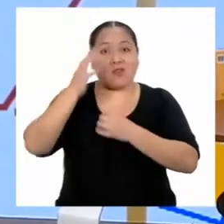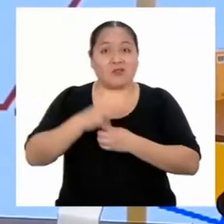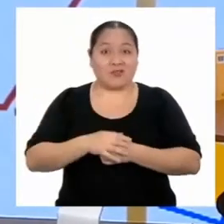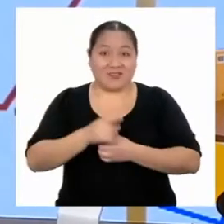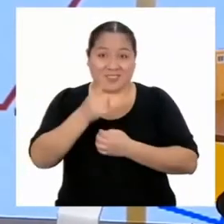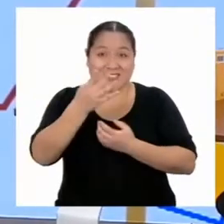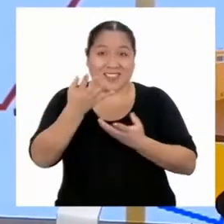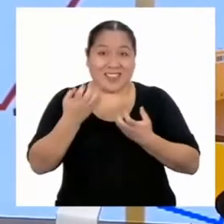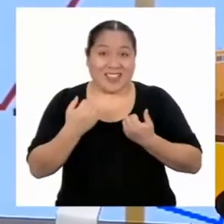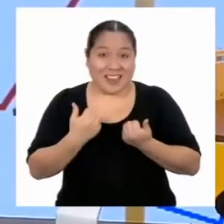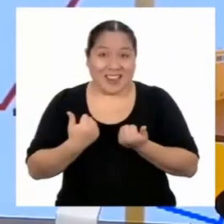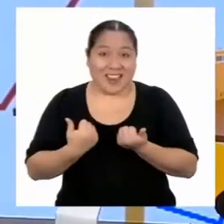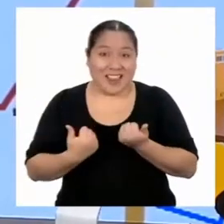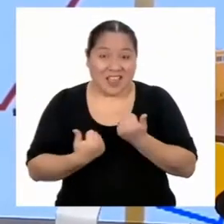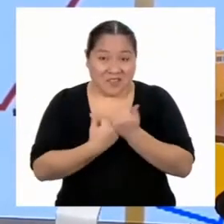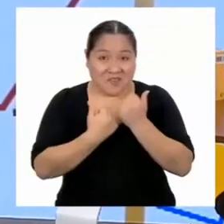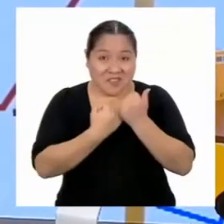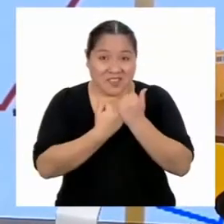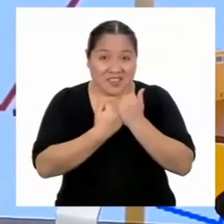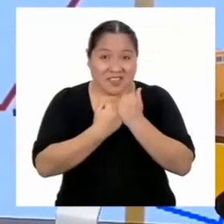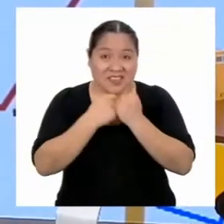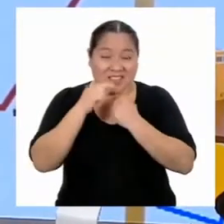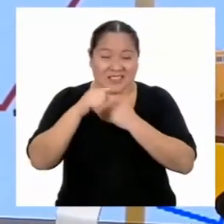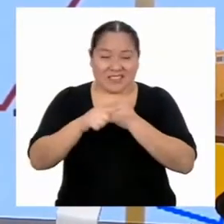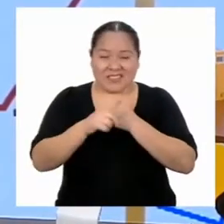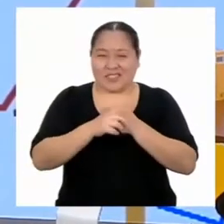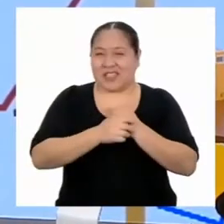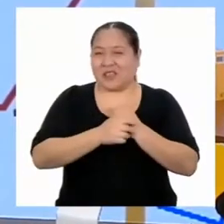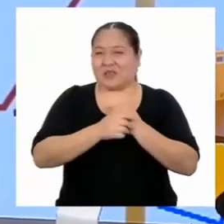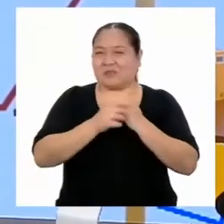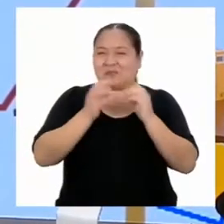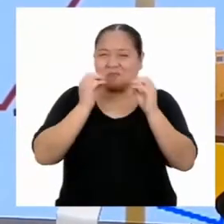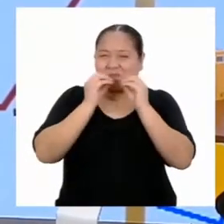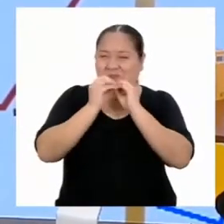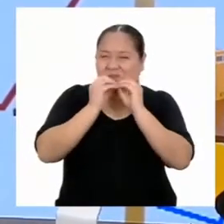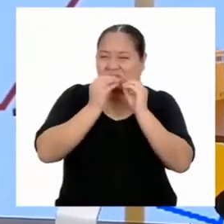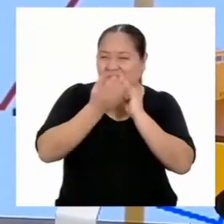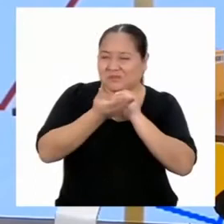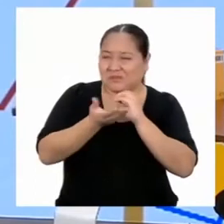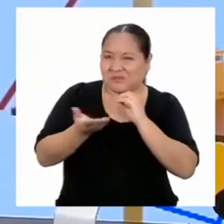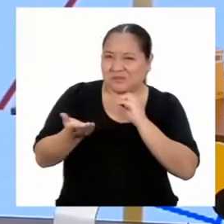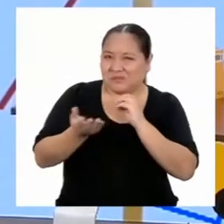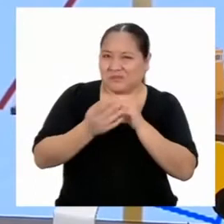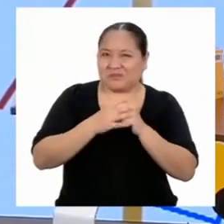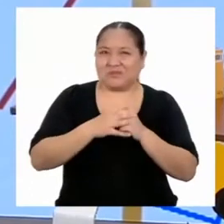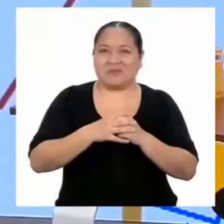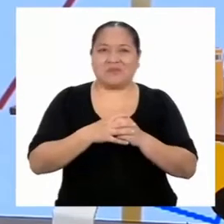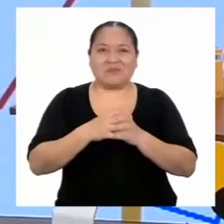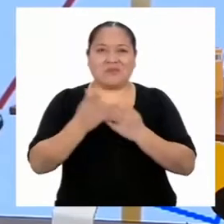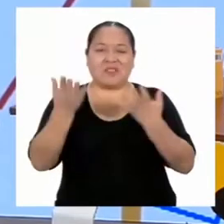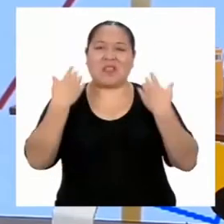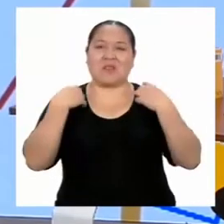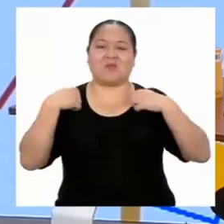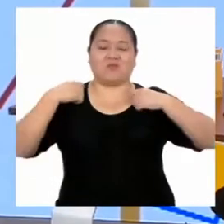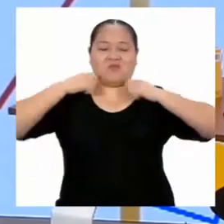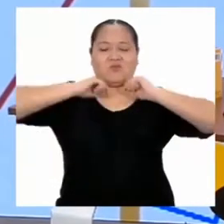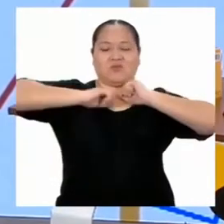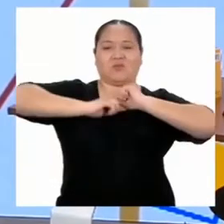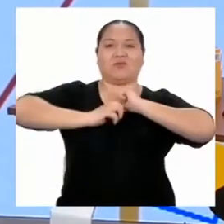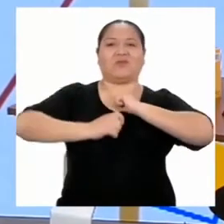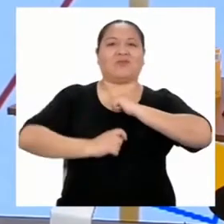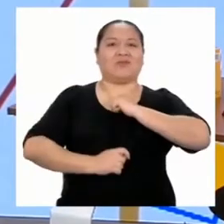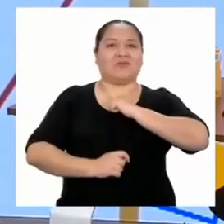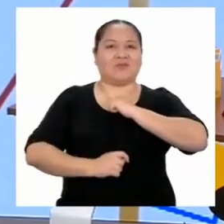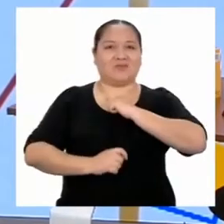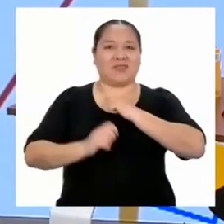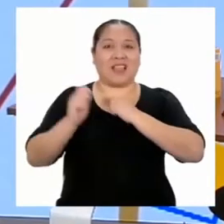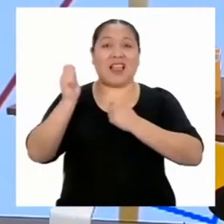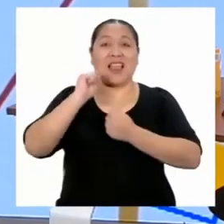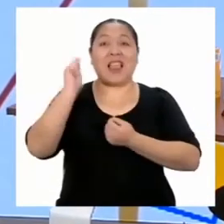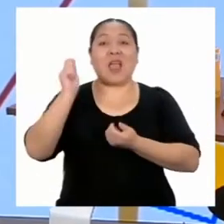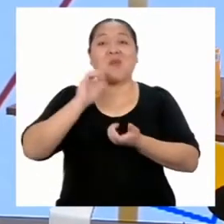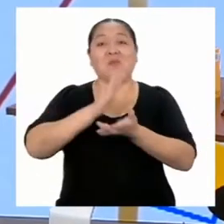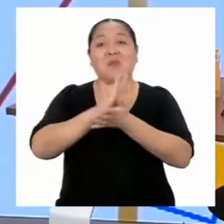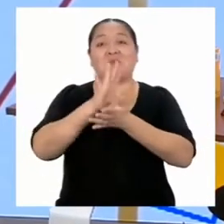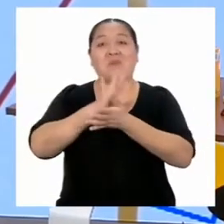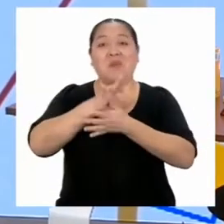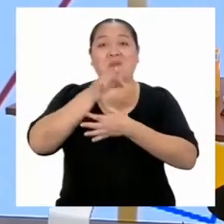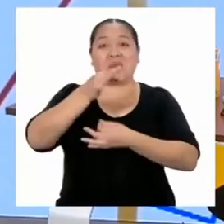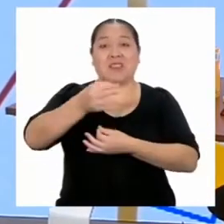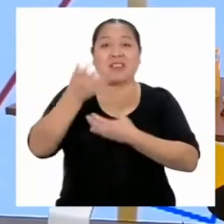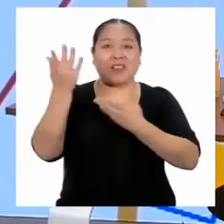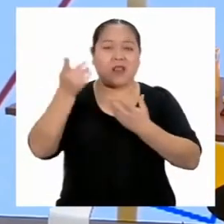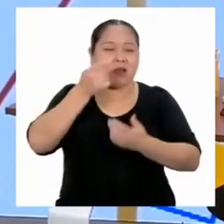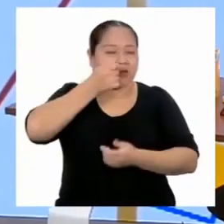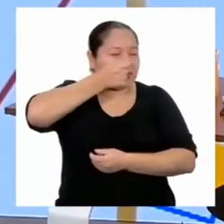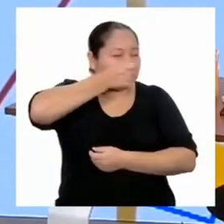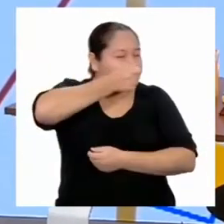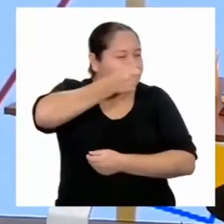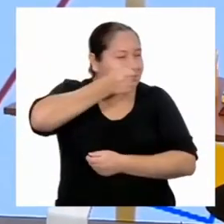animan a resolver este misterio de detectives conmigo? ¡Vamos! Póngase sus trajes, saquen lápiz y papel y traigan sus